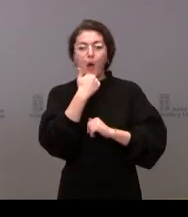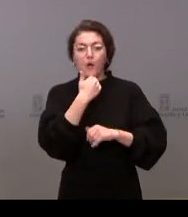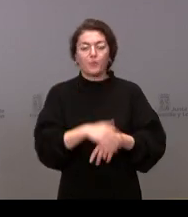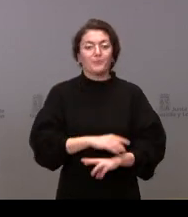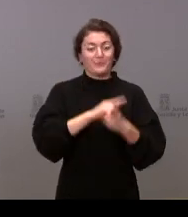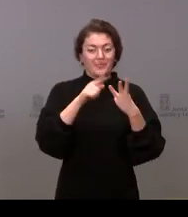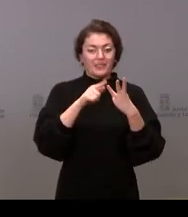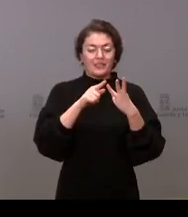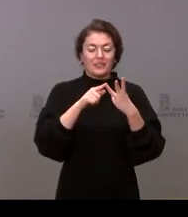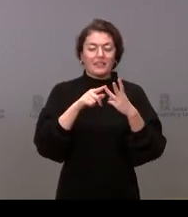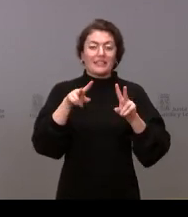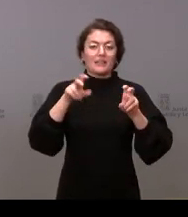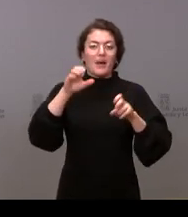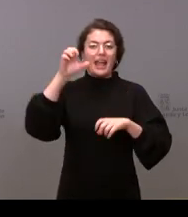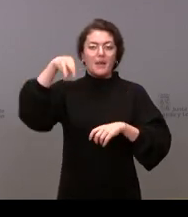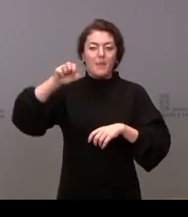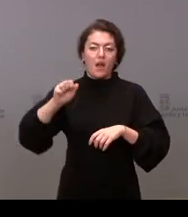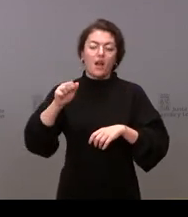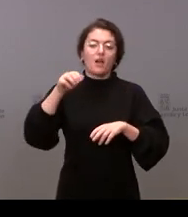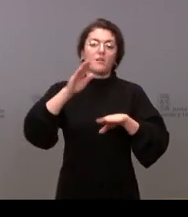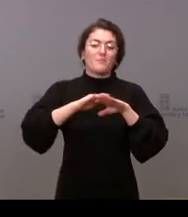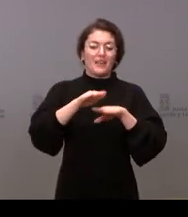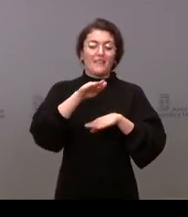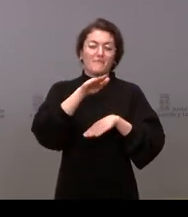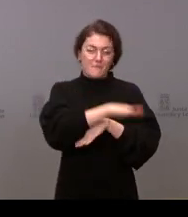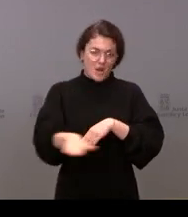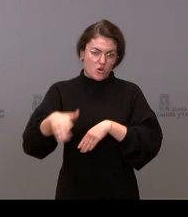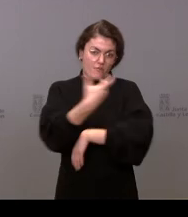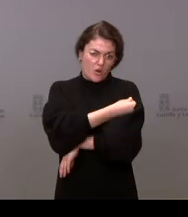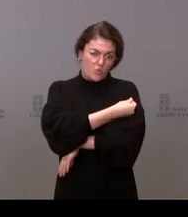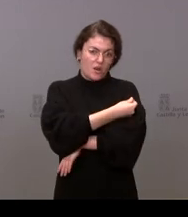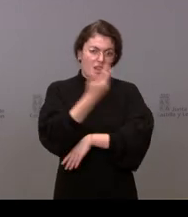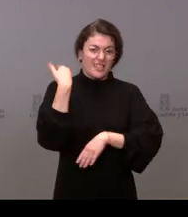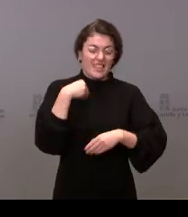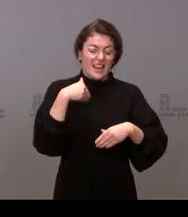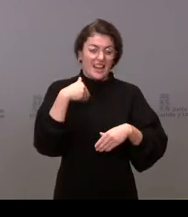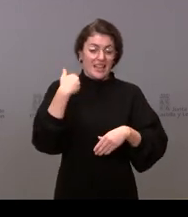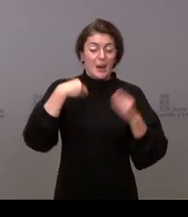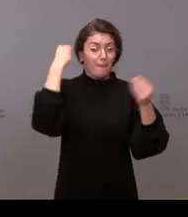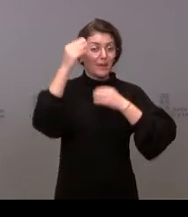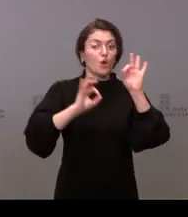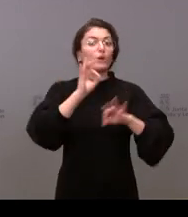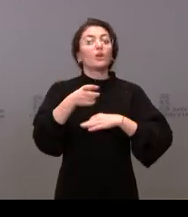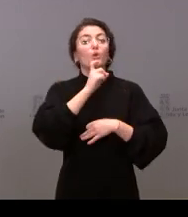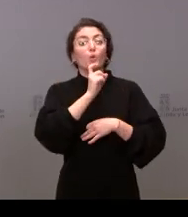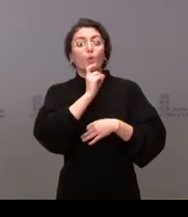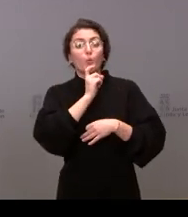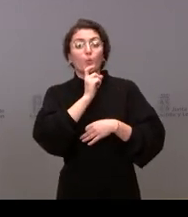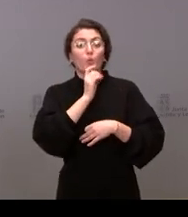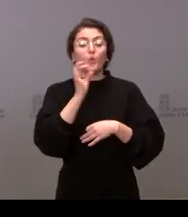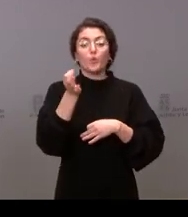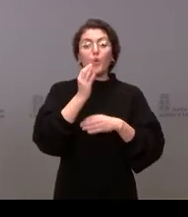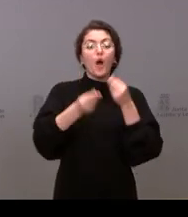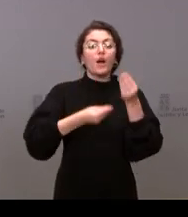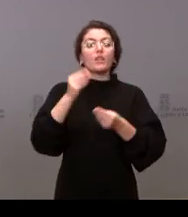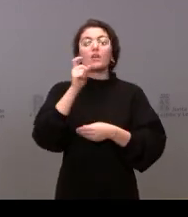la EMA sobre la vacuna para menores, si tienen ya en mente cómo se va a poder organizar, cómo se va a llevar a cabo